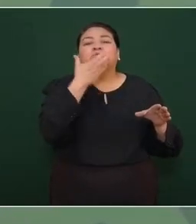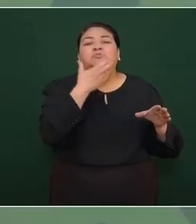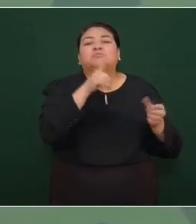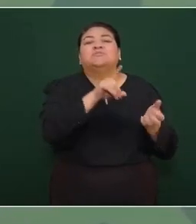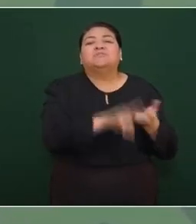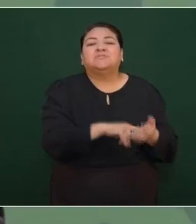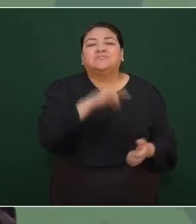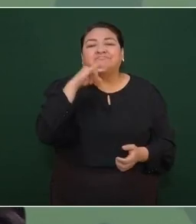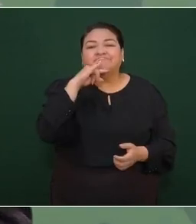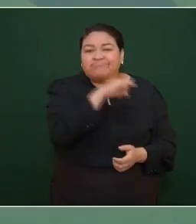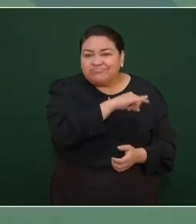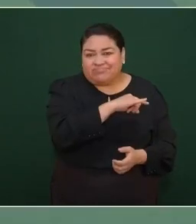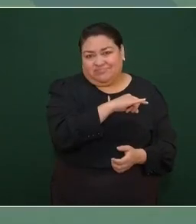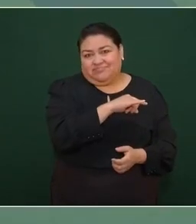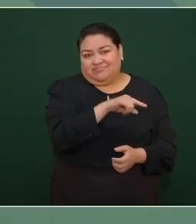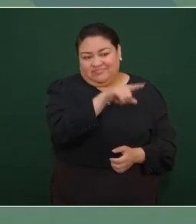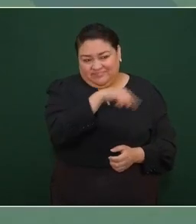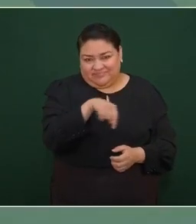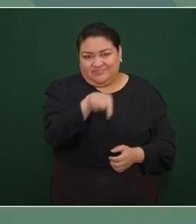hipocresía